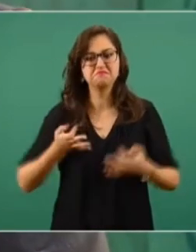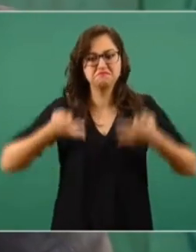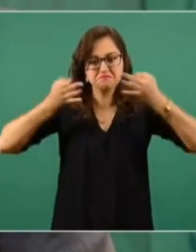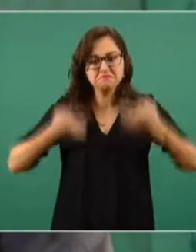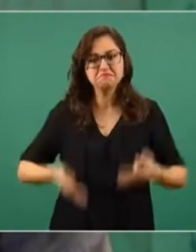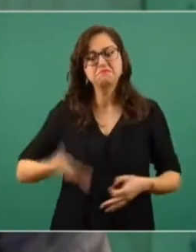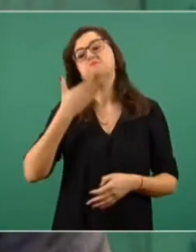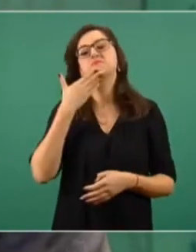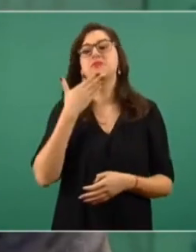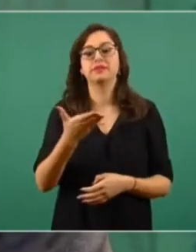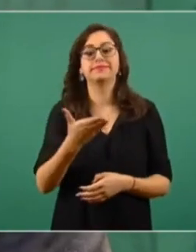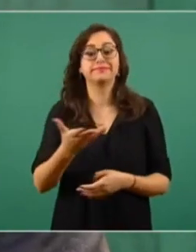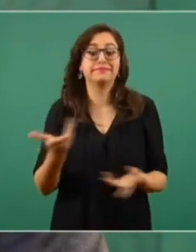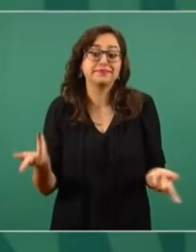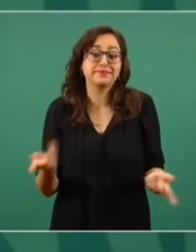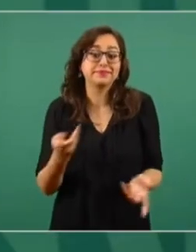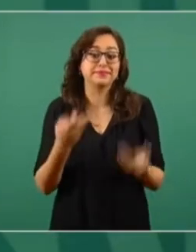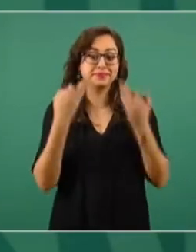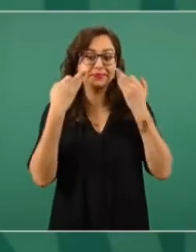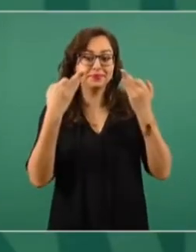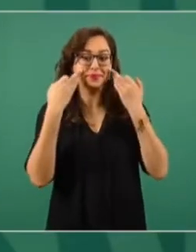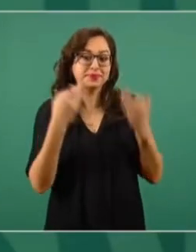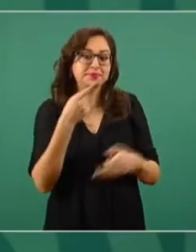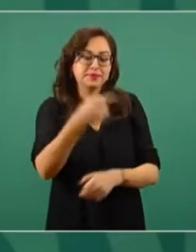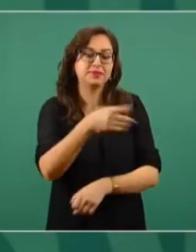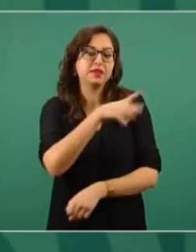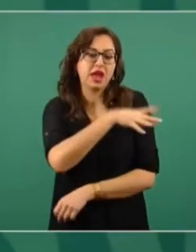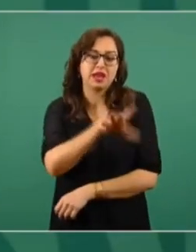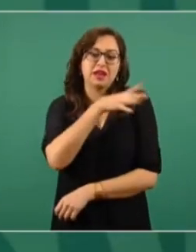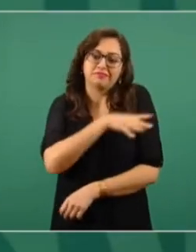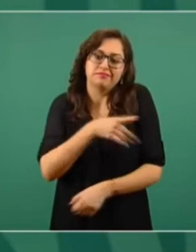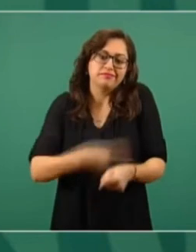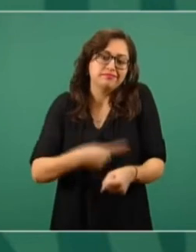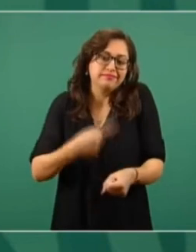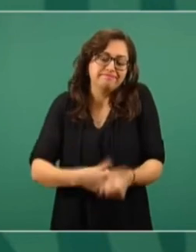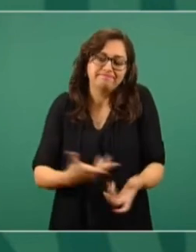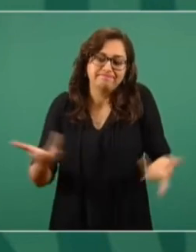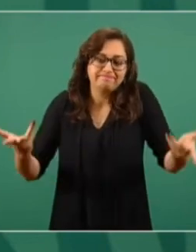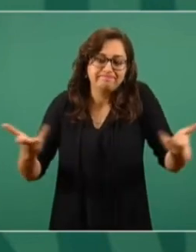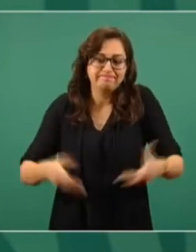Y ahí está el caso del general Sandoval.